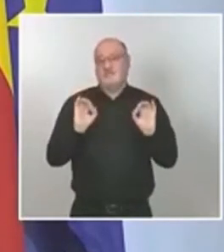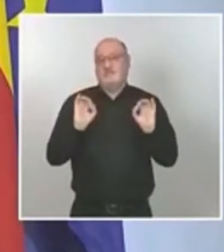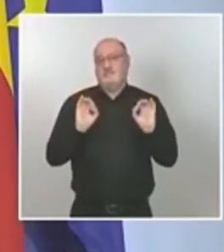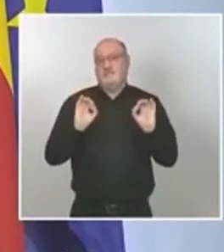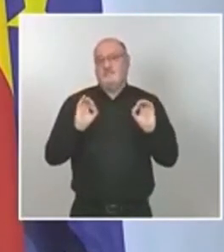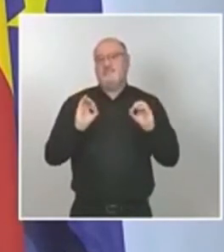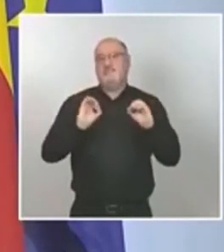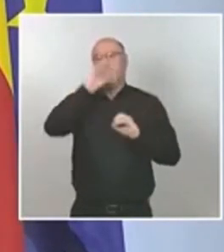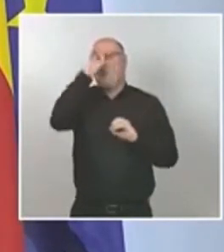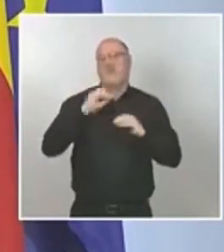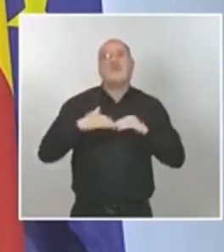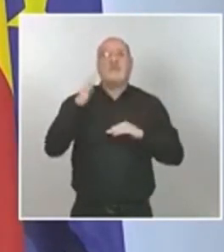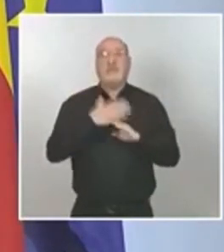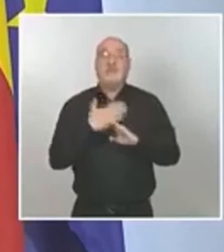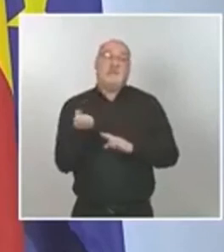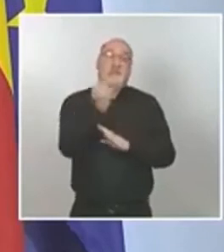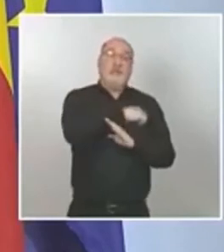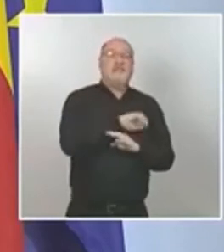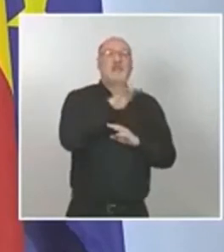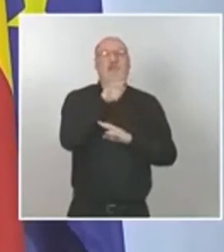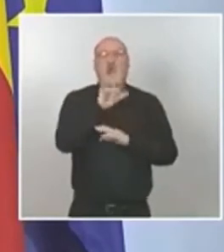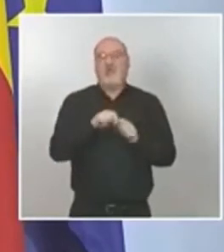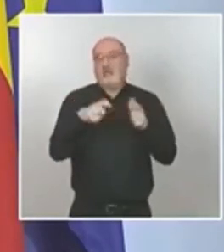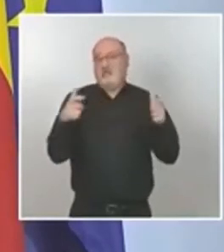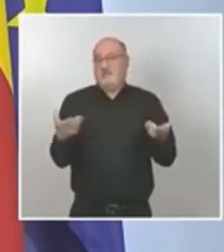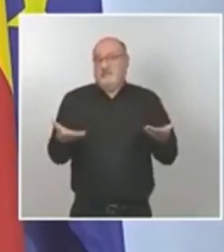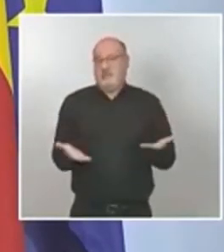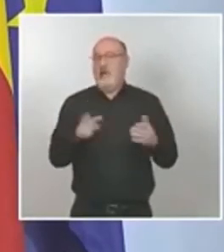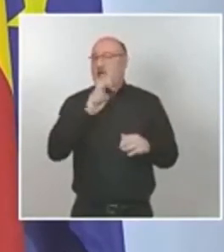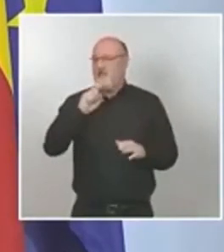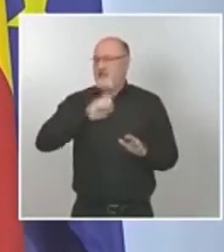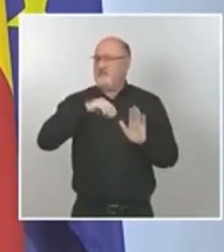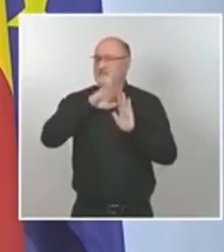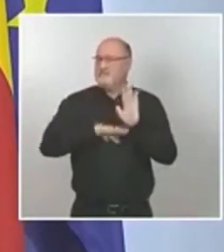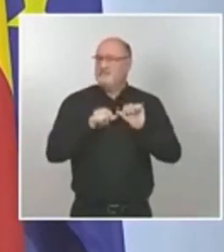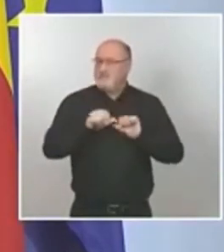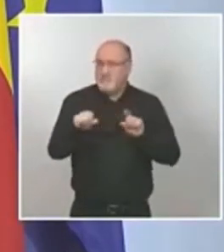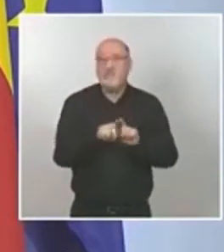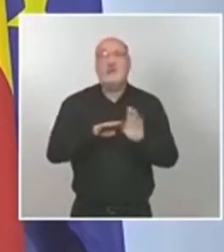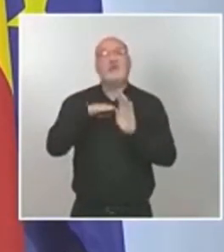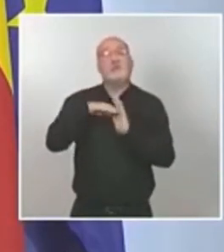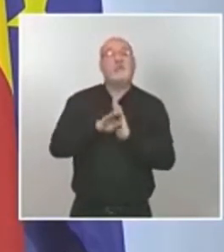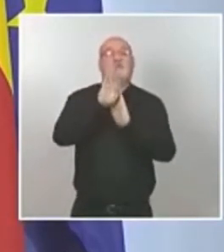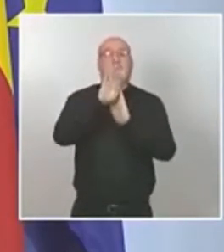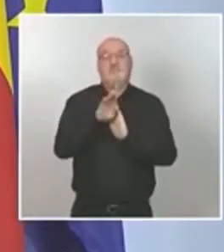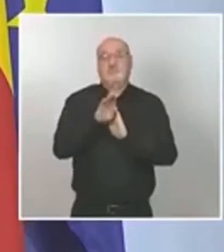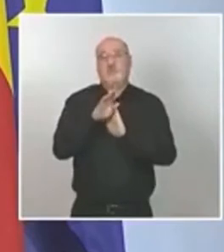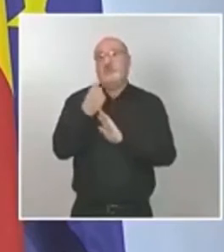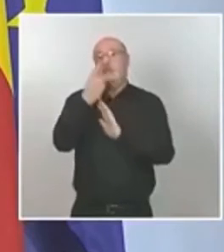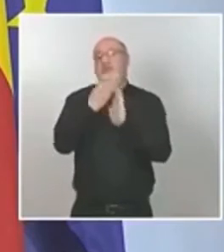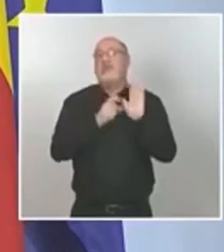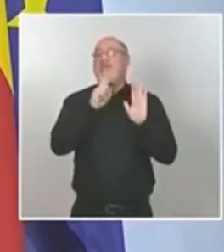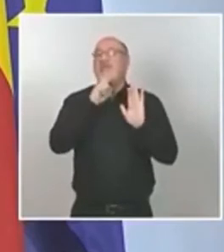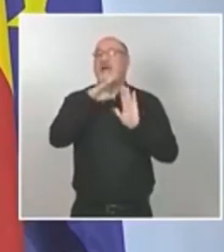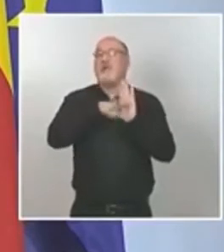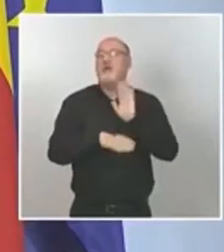14 días y esto siempre que sucede nos indica claramente que la tendencia es ascendente es otro de los indicadores que usamos